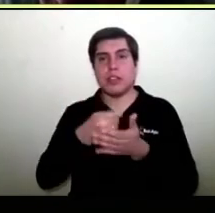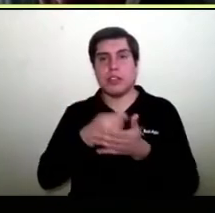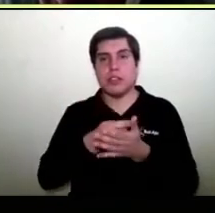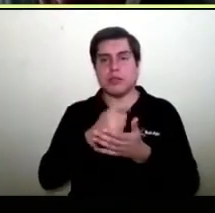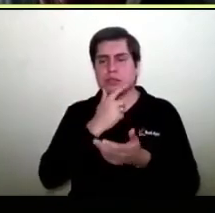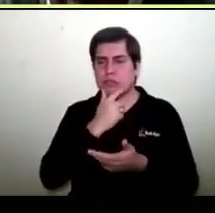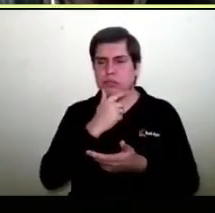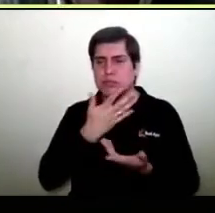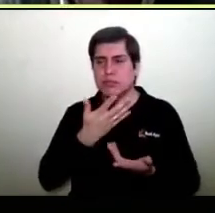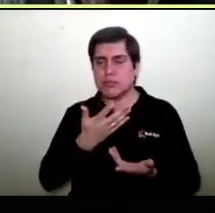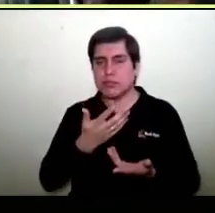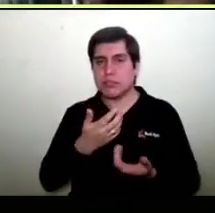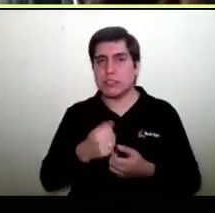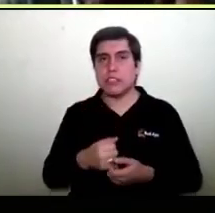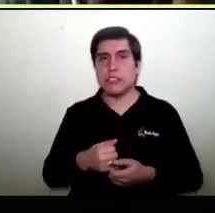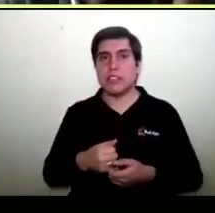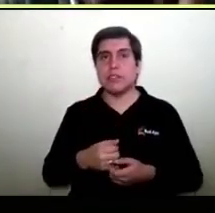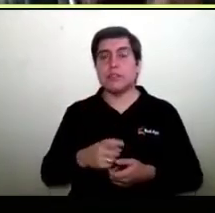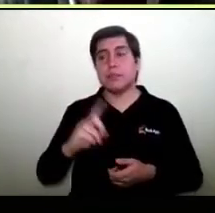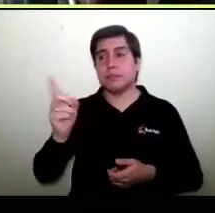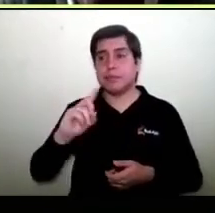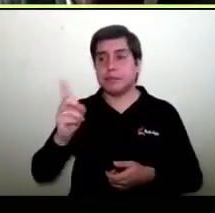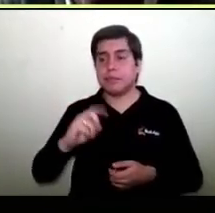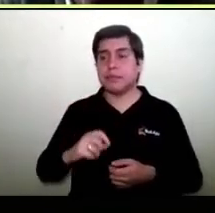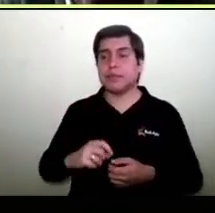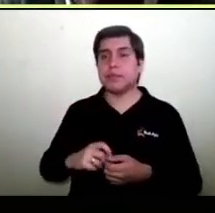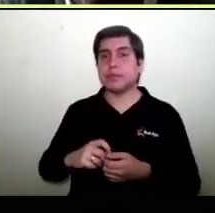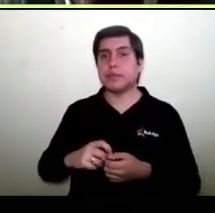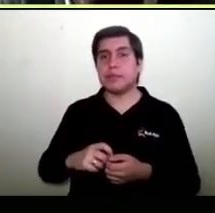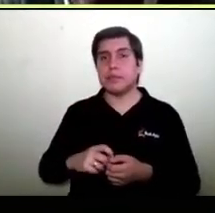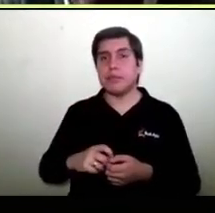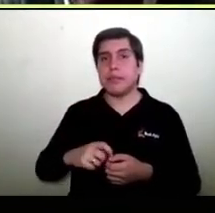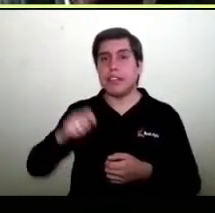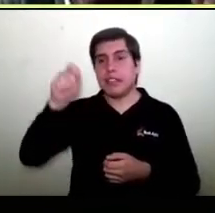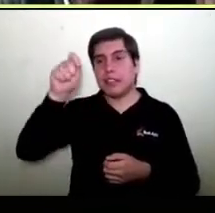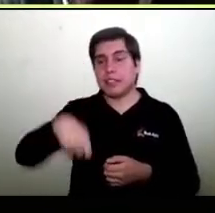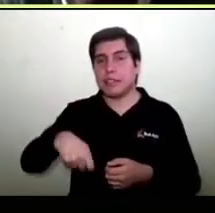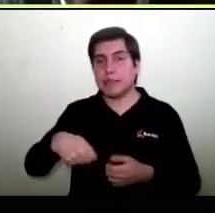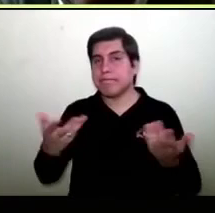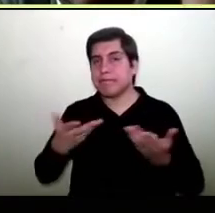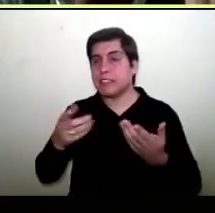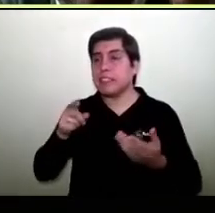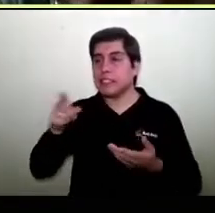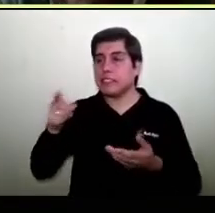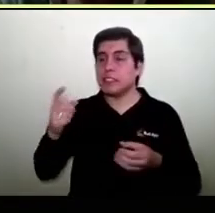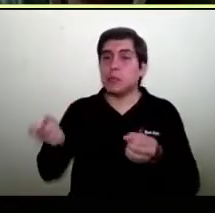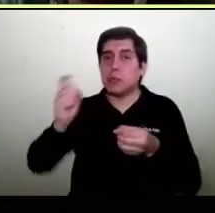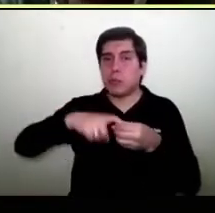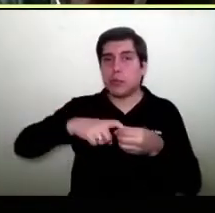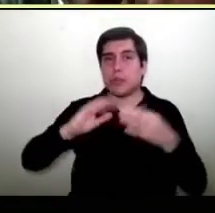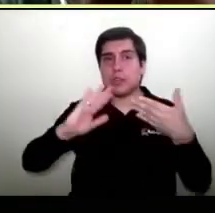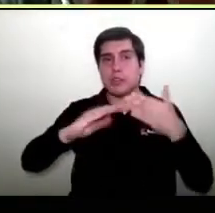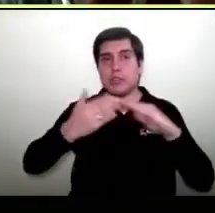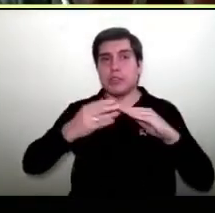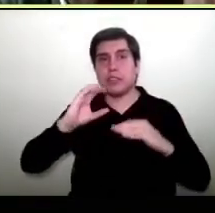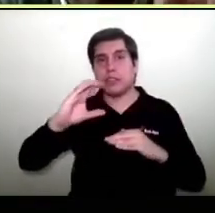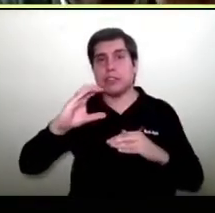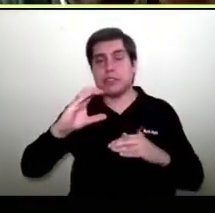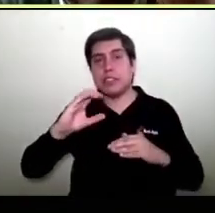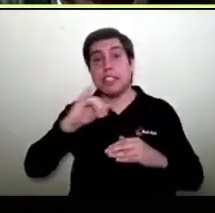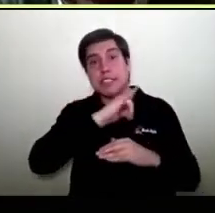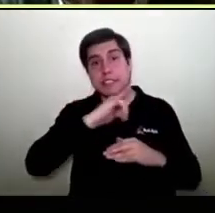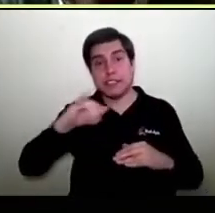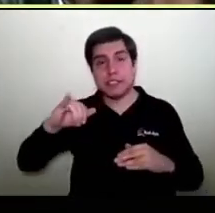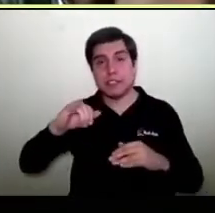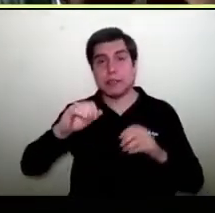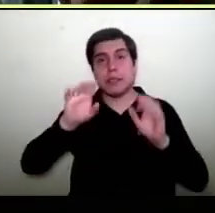que esté todo listo en la página. No, hoy día la respuesta es a ver, si tú entras a Comunidad C y después de